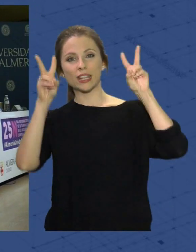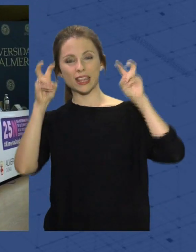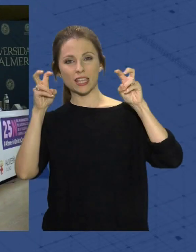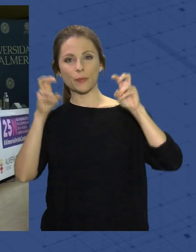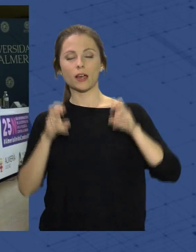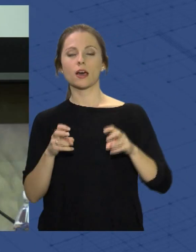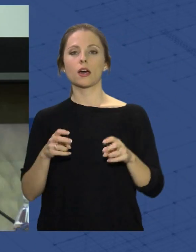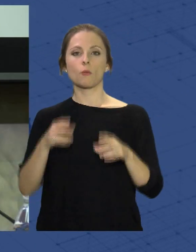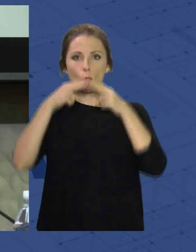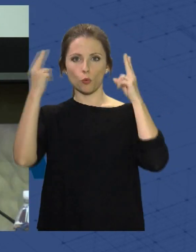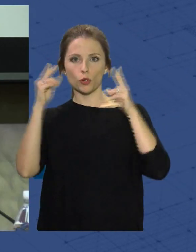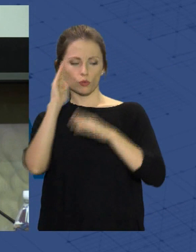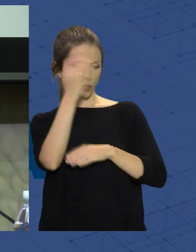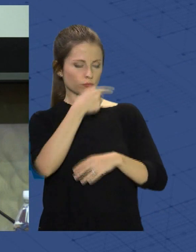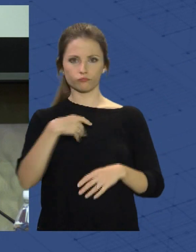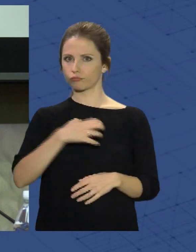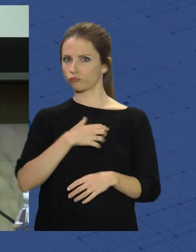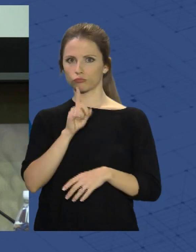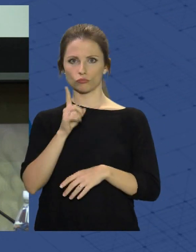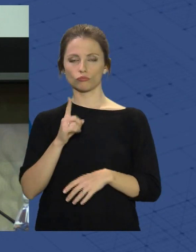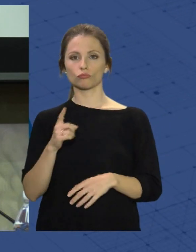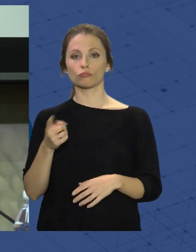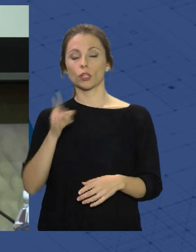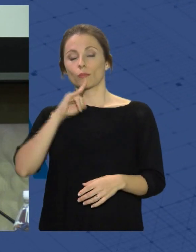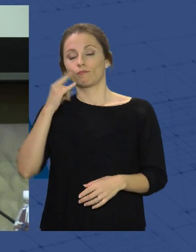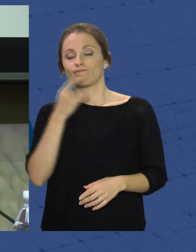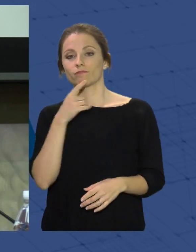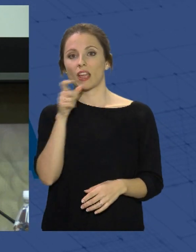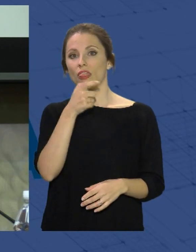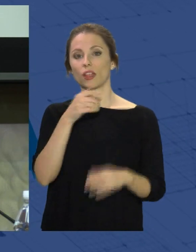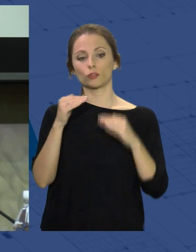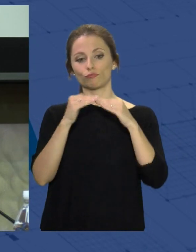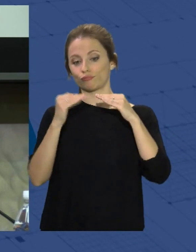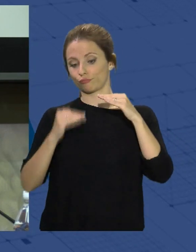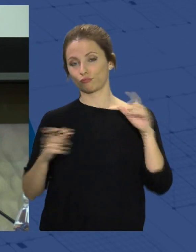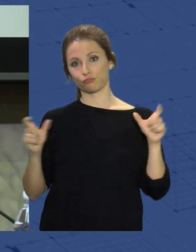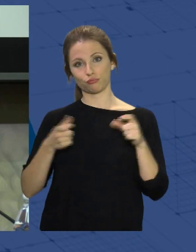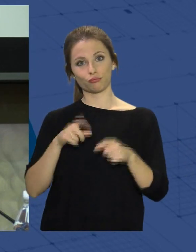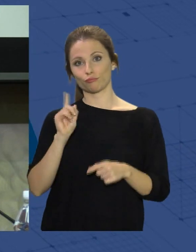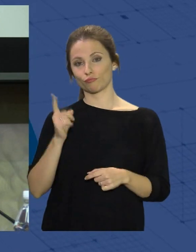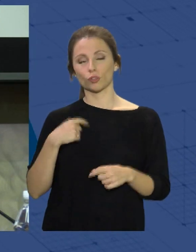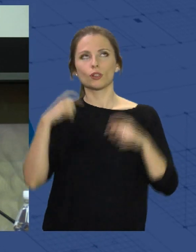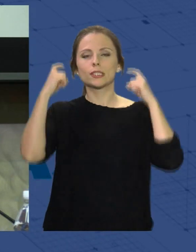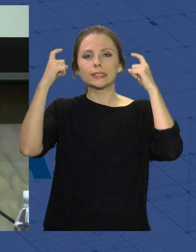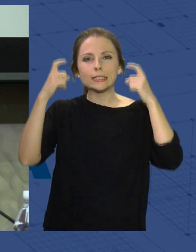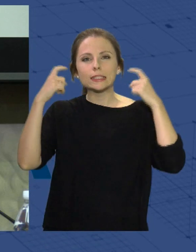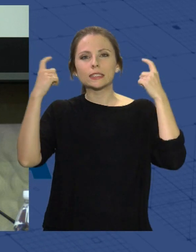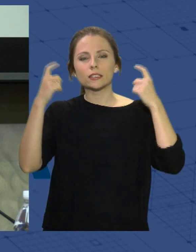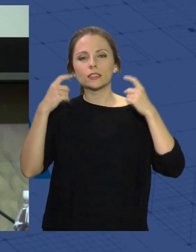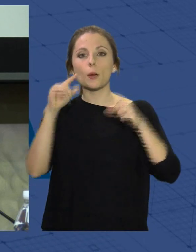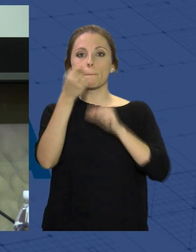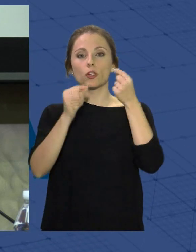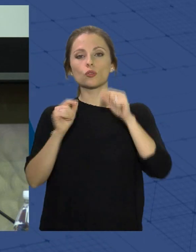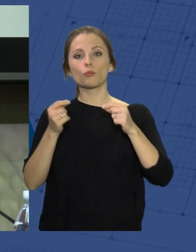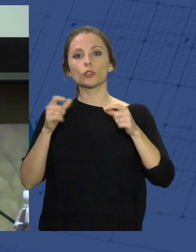bajar la guardia. Desgraciadamente las cifras no bajan. Se hacen esfuerzos, se aumentan los presupuestos, pero